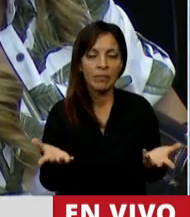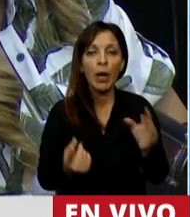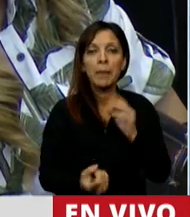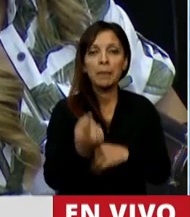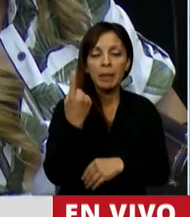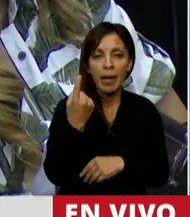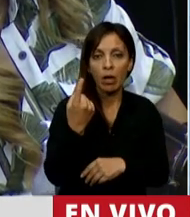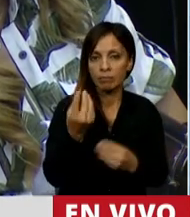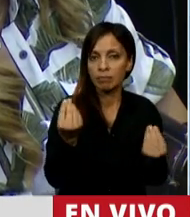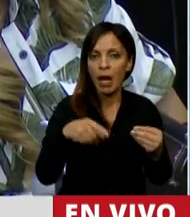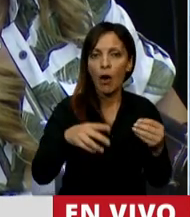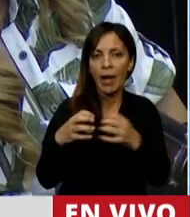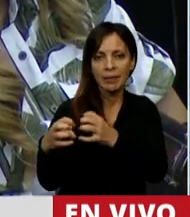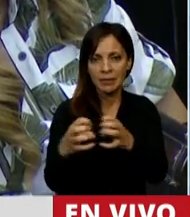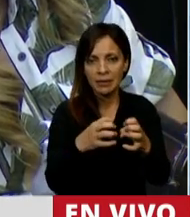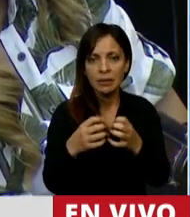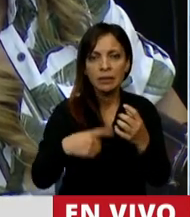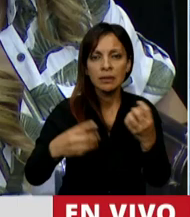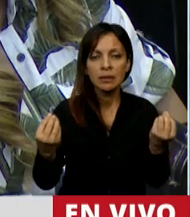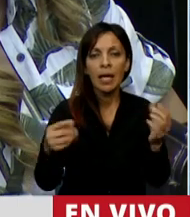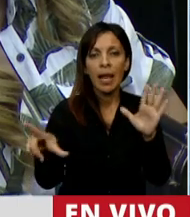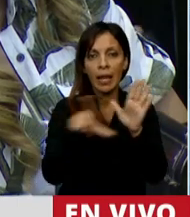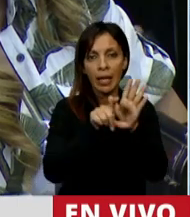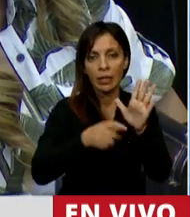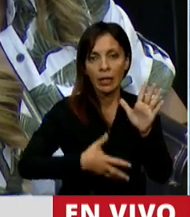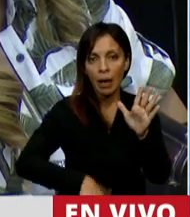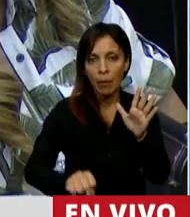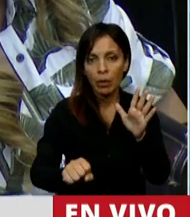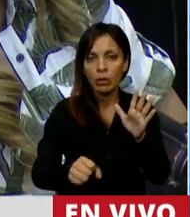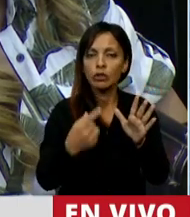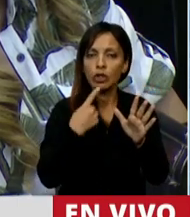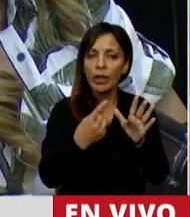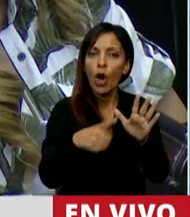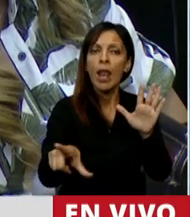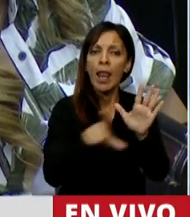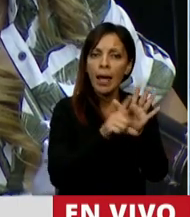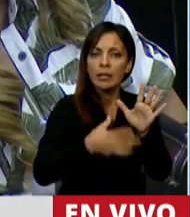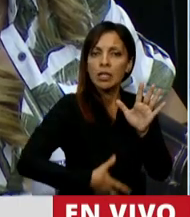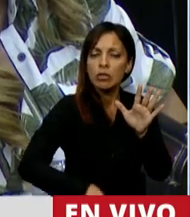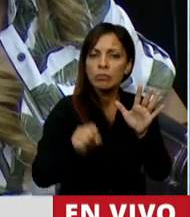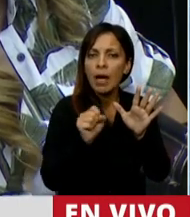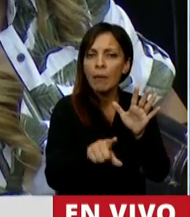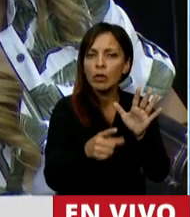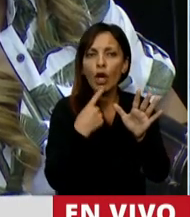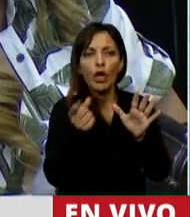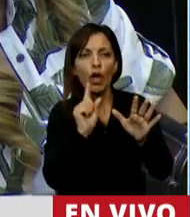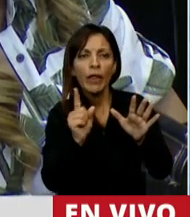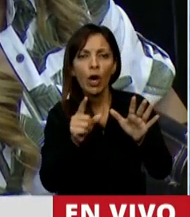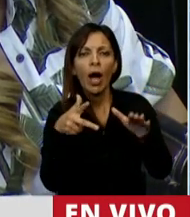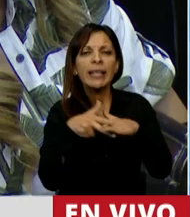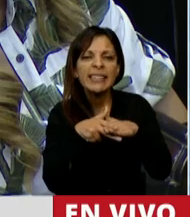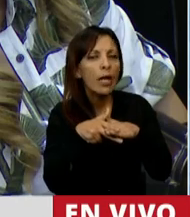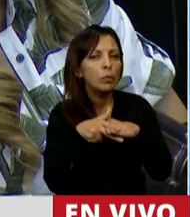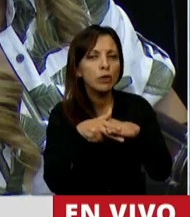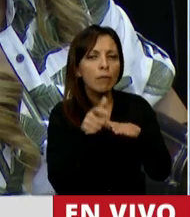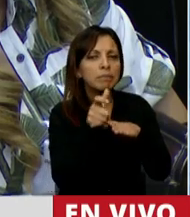lugar, estamos tratando acá la legalización del aborto. Y digo legalización del aborto y no digo interrupción porque no